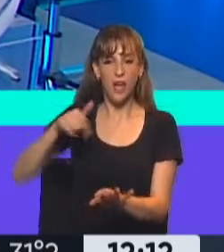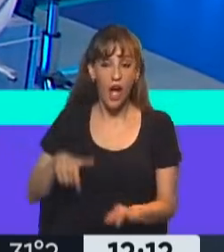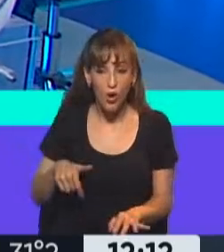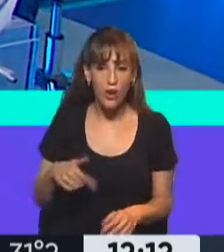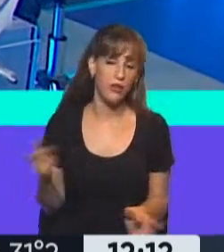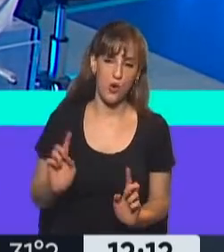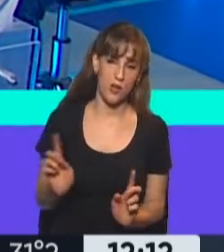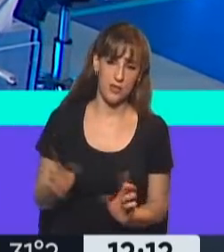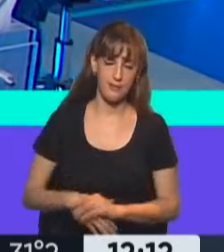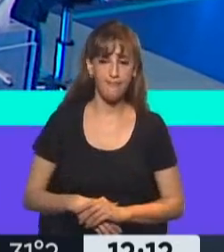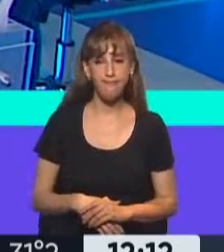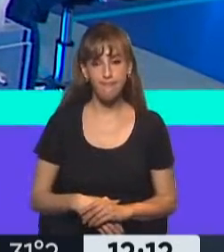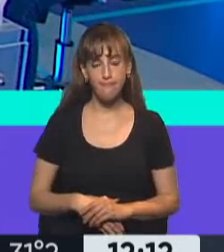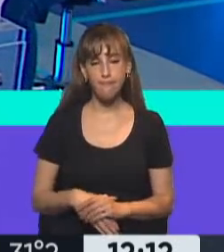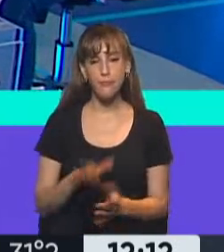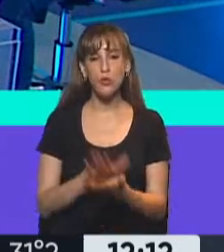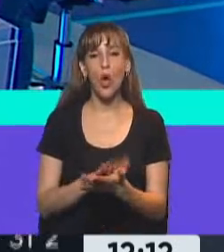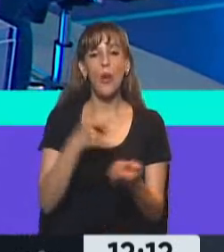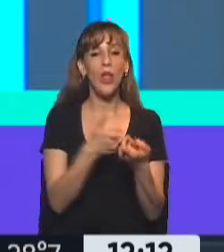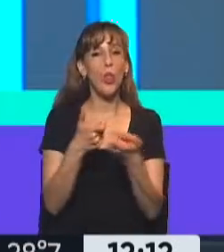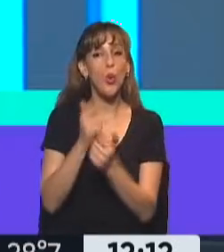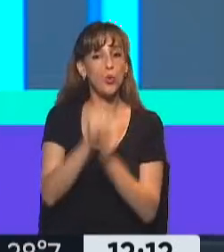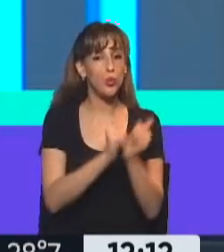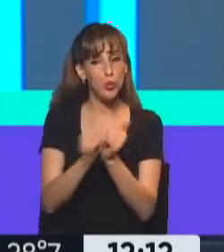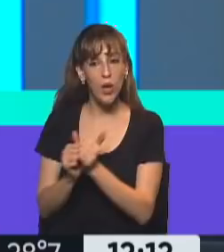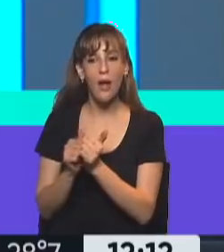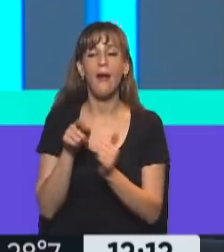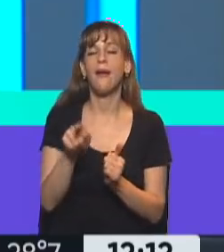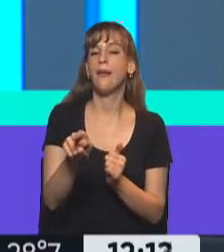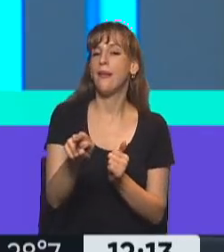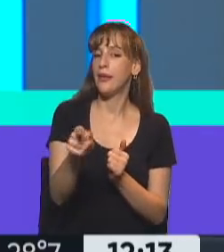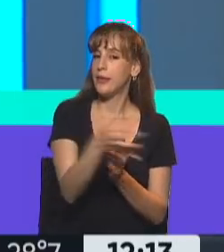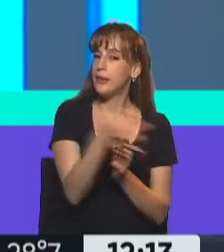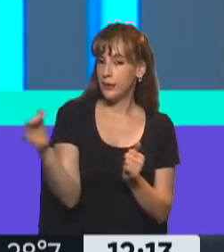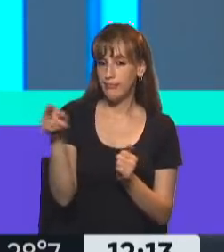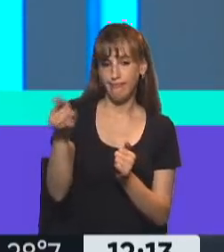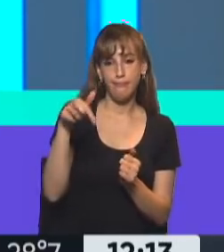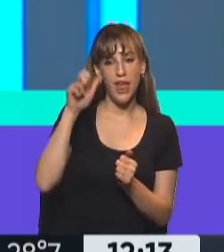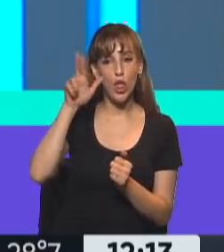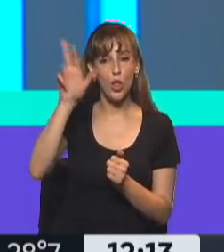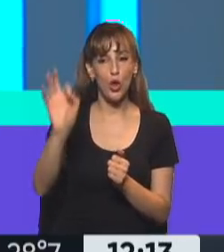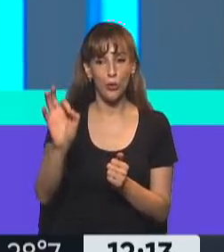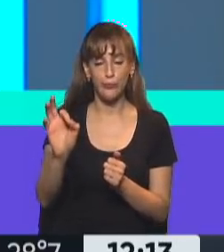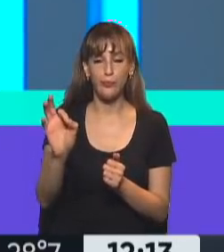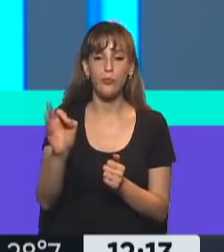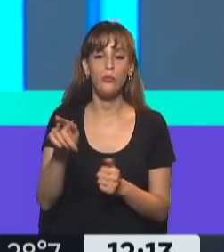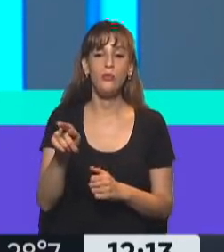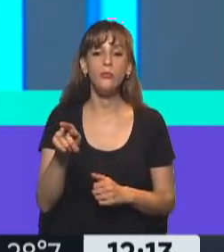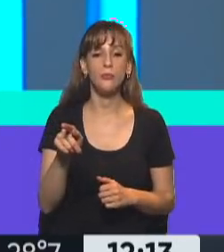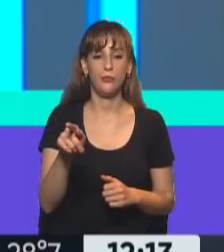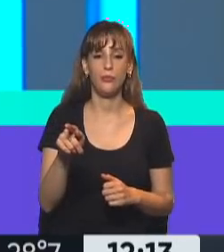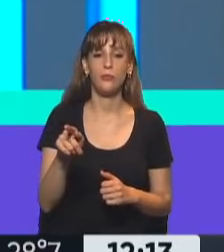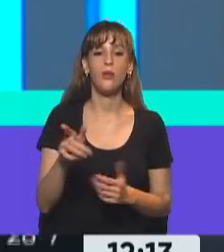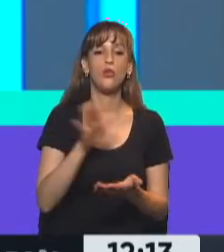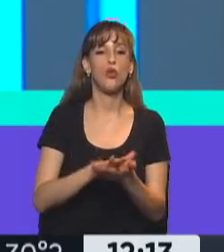En el caso de la industria de esto que marcaba Pedro, este sector tan concentrado, el de Ciara Sec, que son los industriales